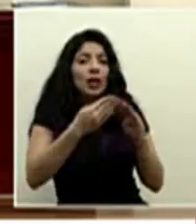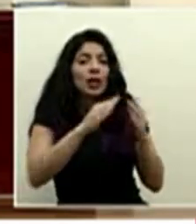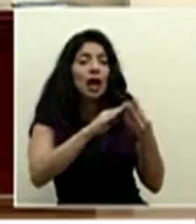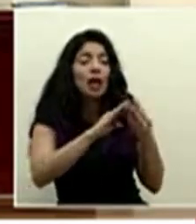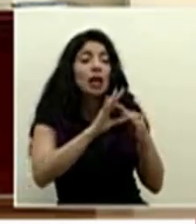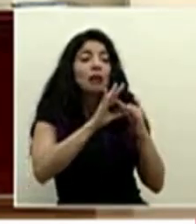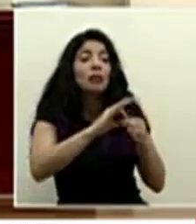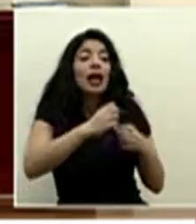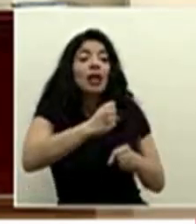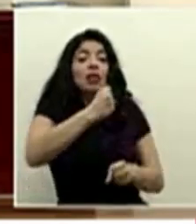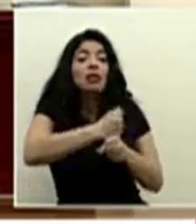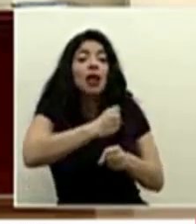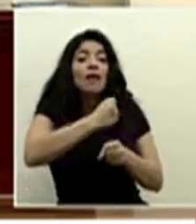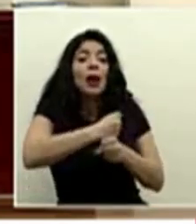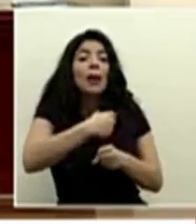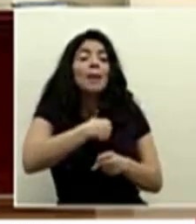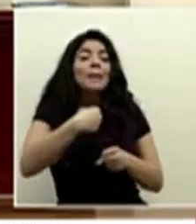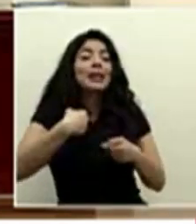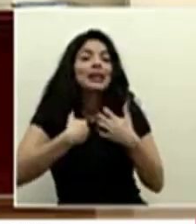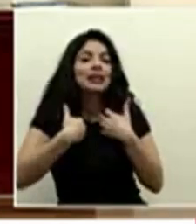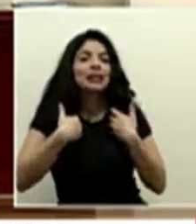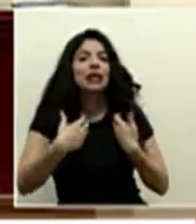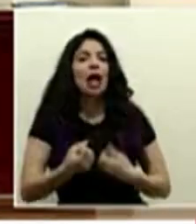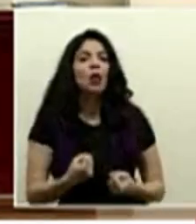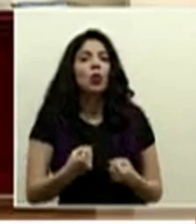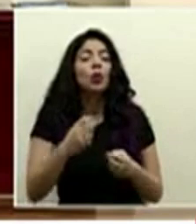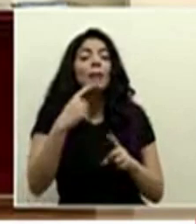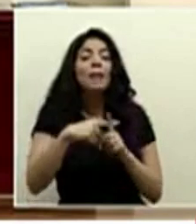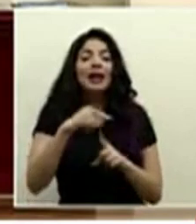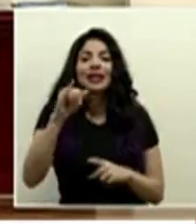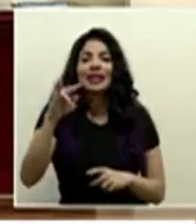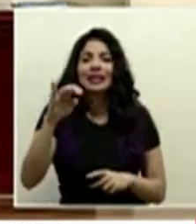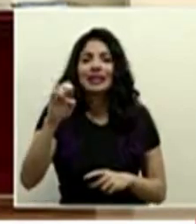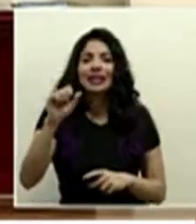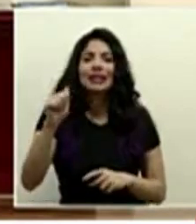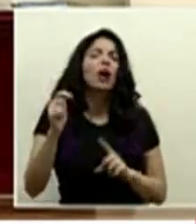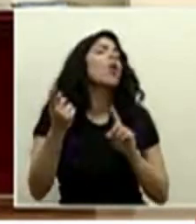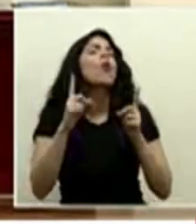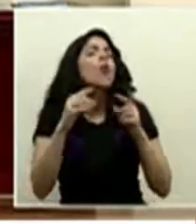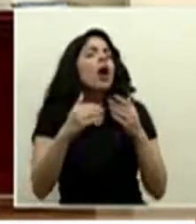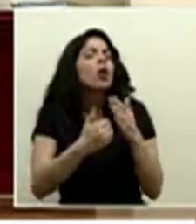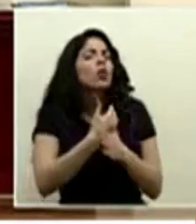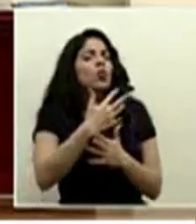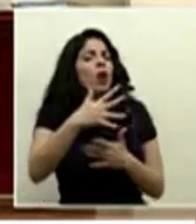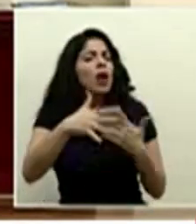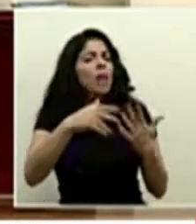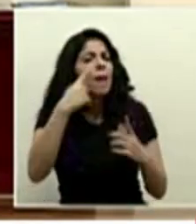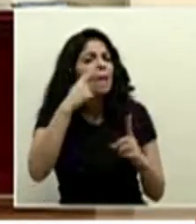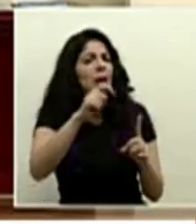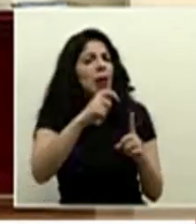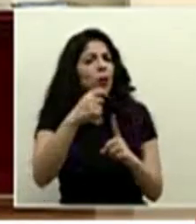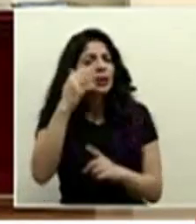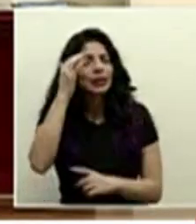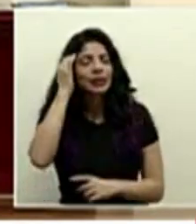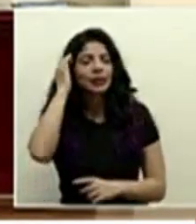corresponde a la labor que realiza el ministerio de salud e incienza cuál será la nueva dinámica en la toma de muestras